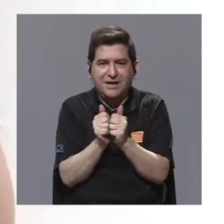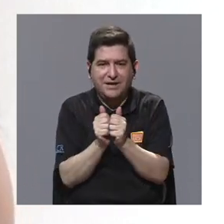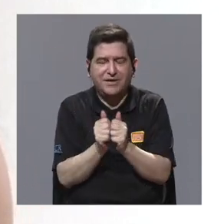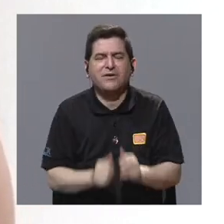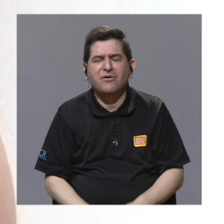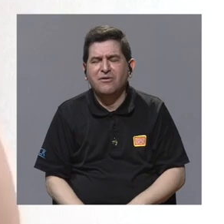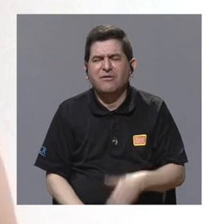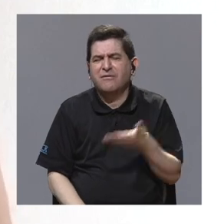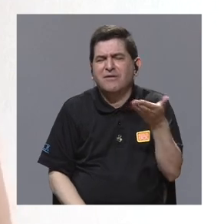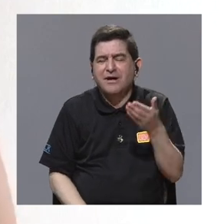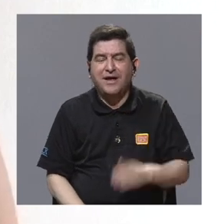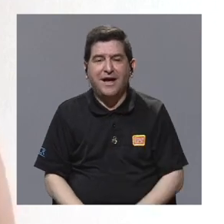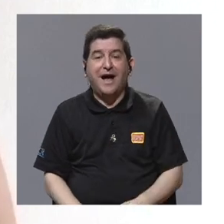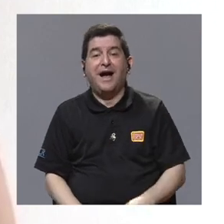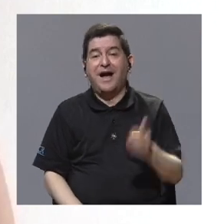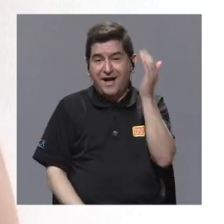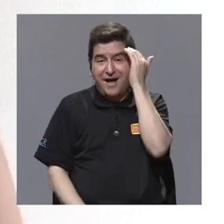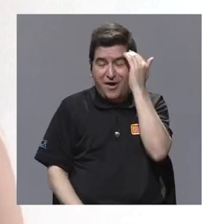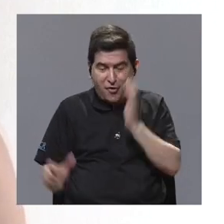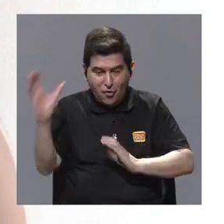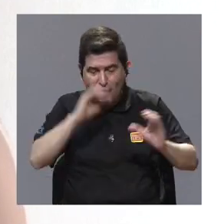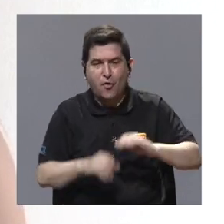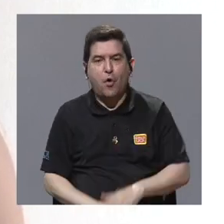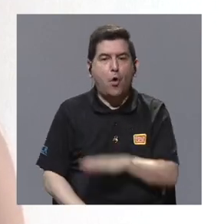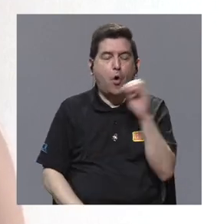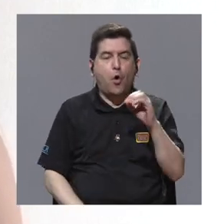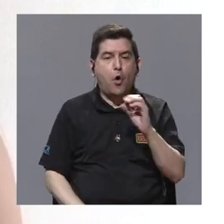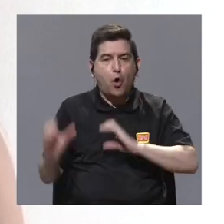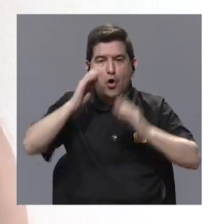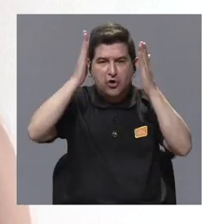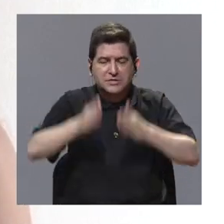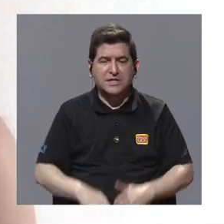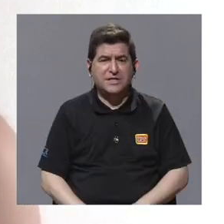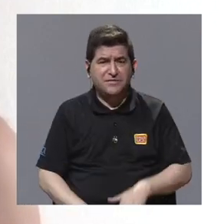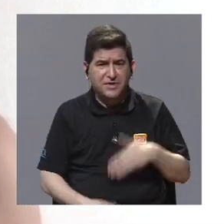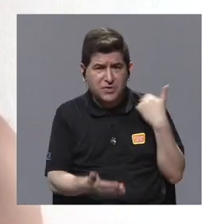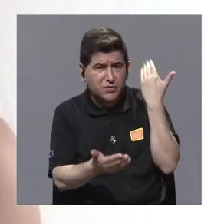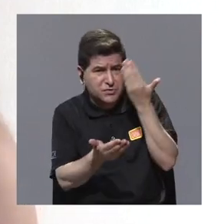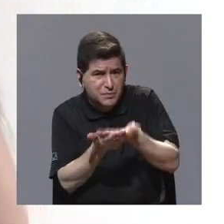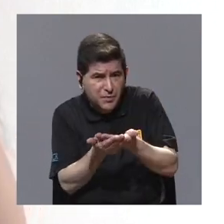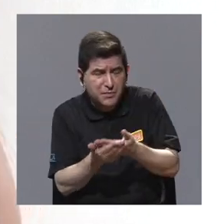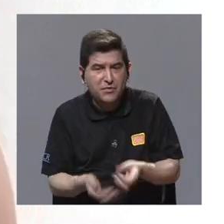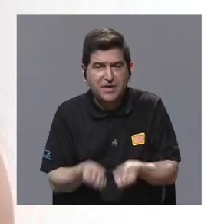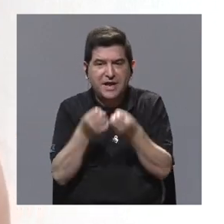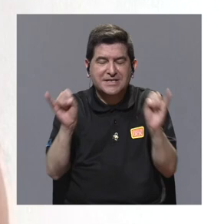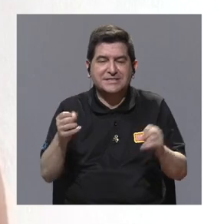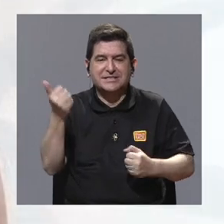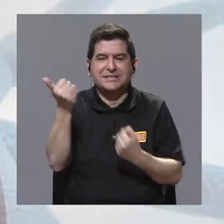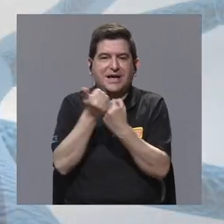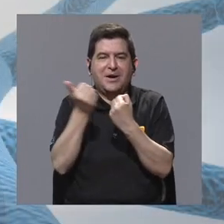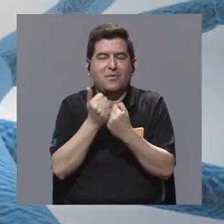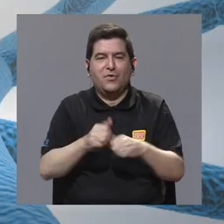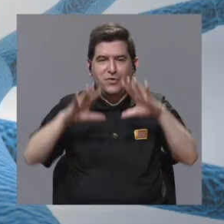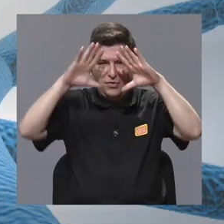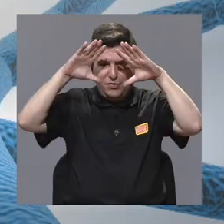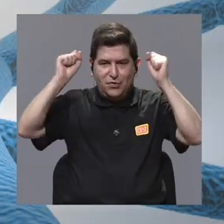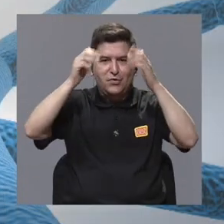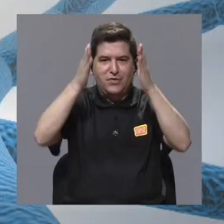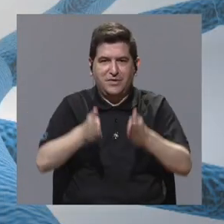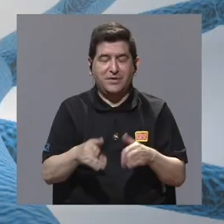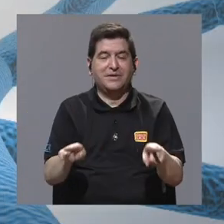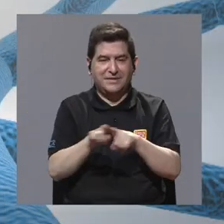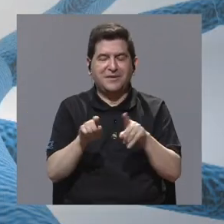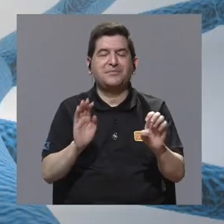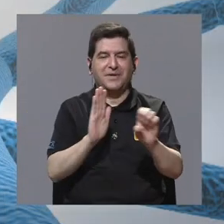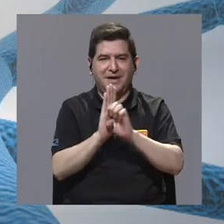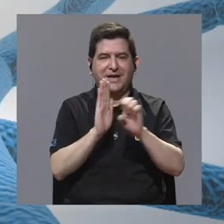conocimiento científico, ni los científicos hubieran podido haber posicionado este gran avance sin el apoyo de los diplomáticos. Así que